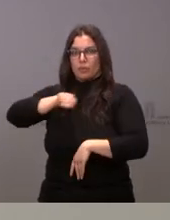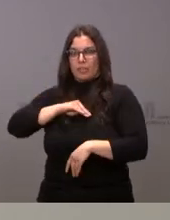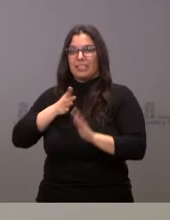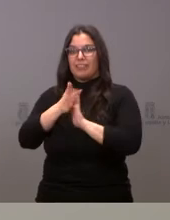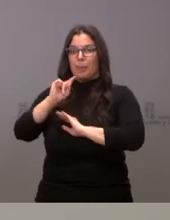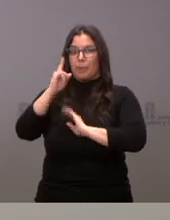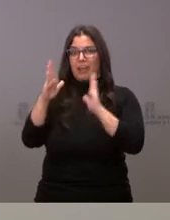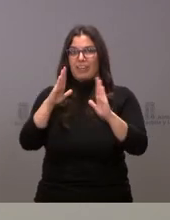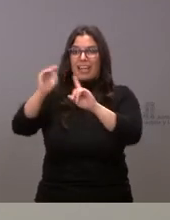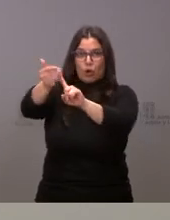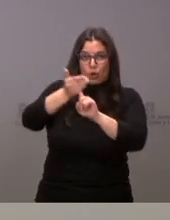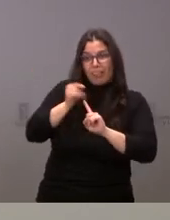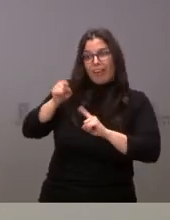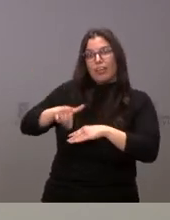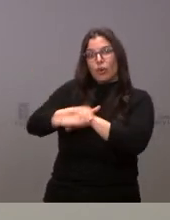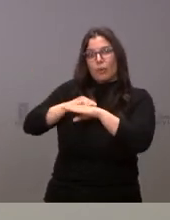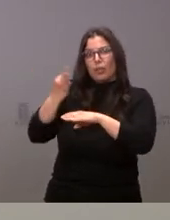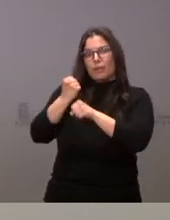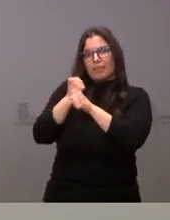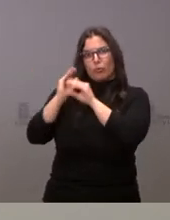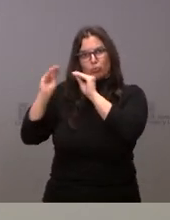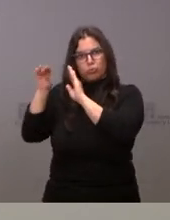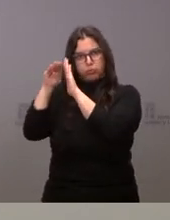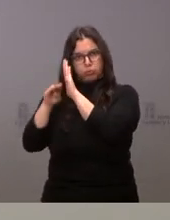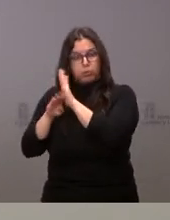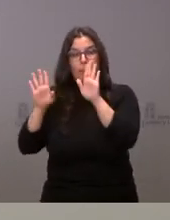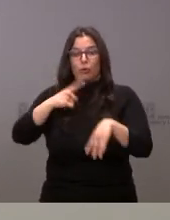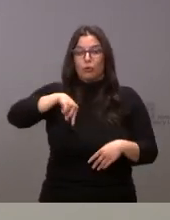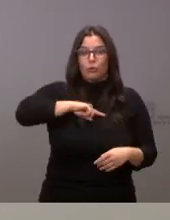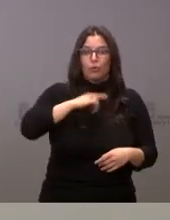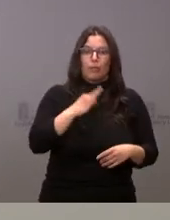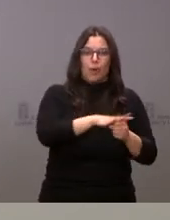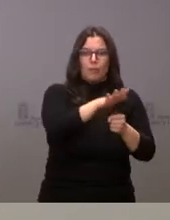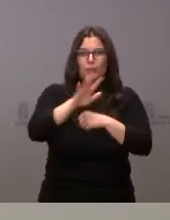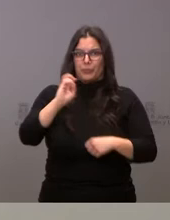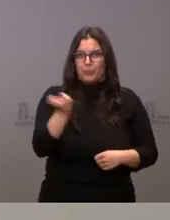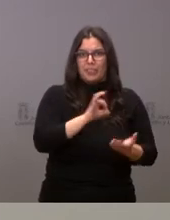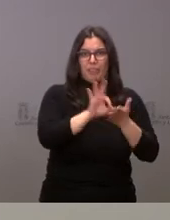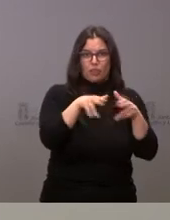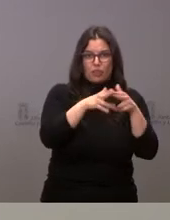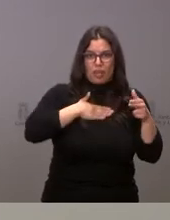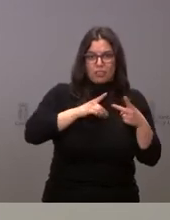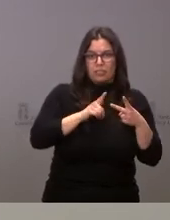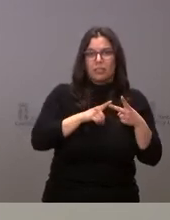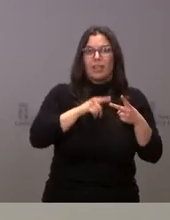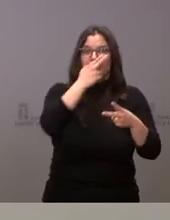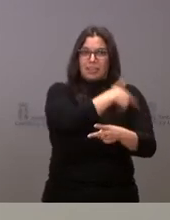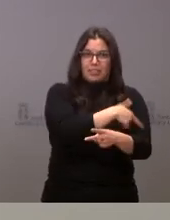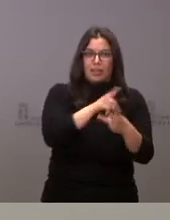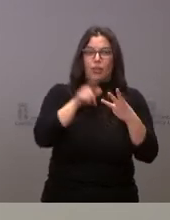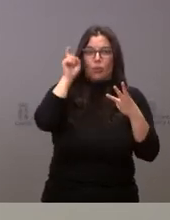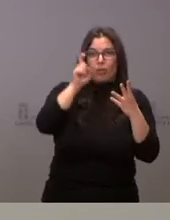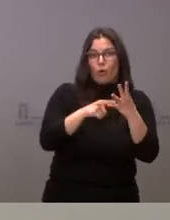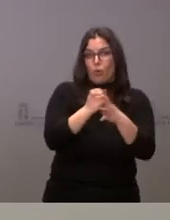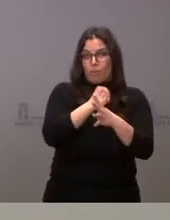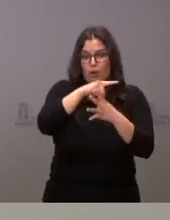y ahí el Gobierno realizará algunas tareas pero nosotros tendremos que actuar en varios ámbitos los servicios sociales, el ámbito sanitario, la educación o el